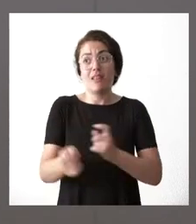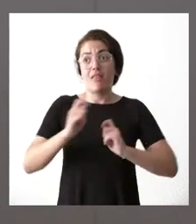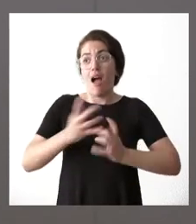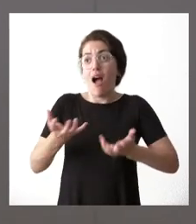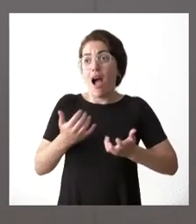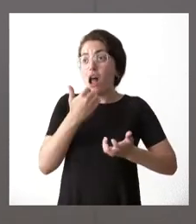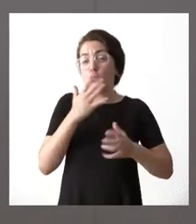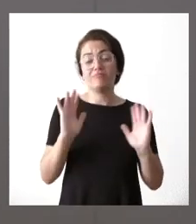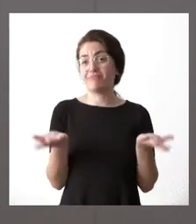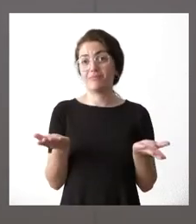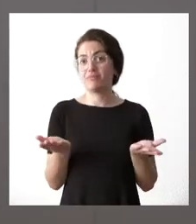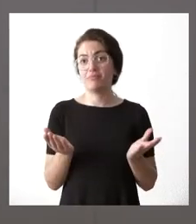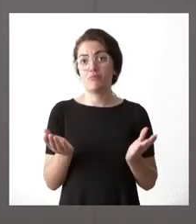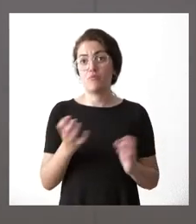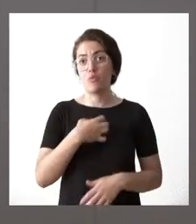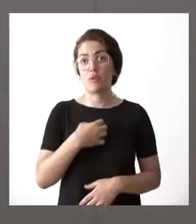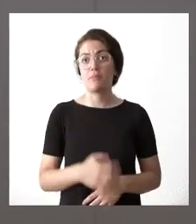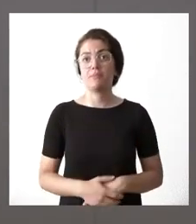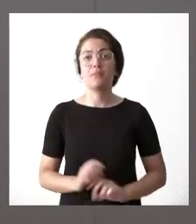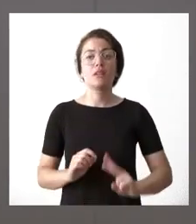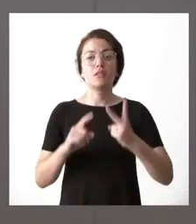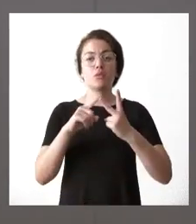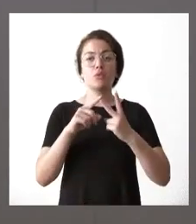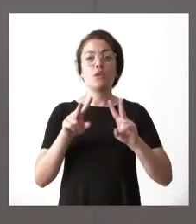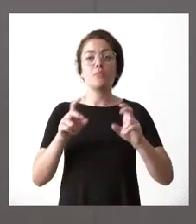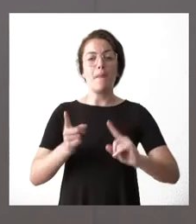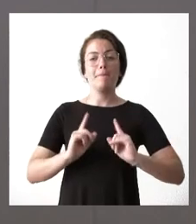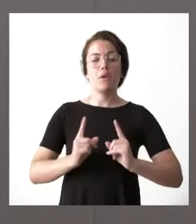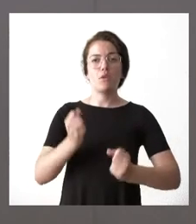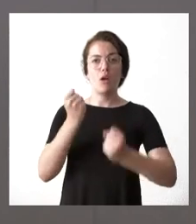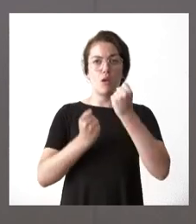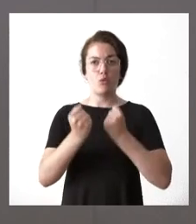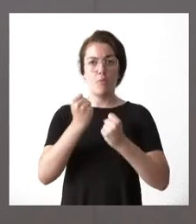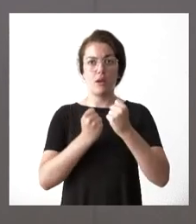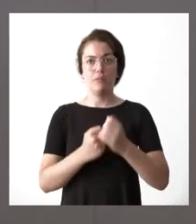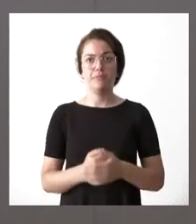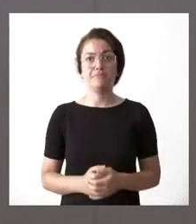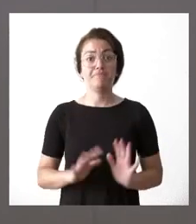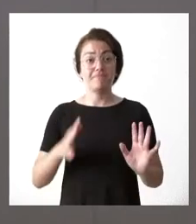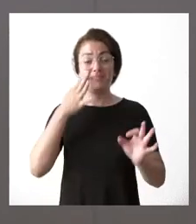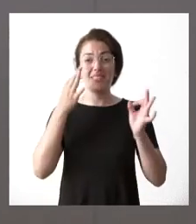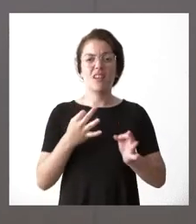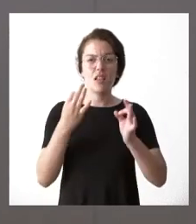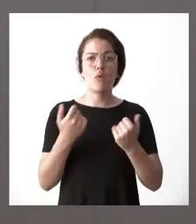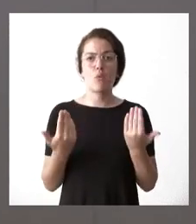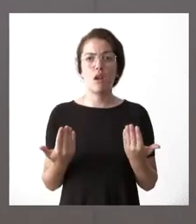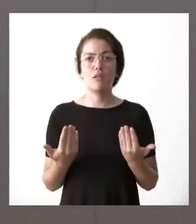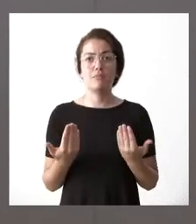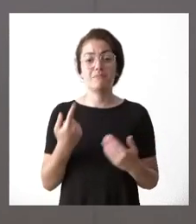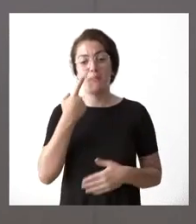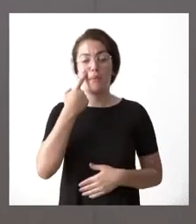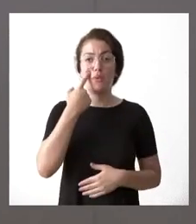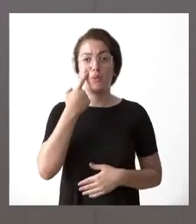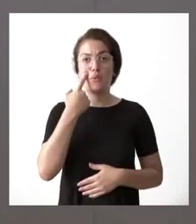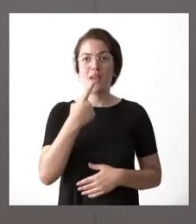la segunda cuestión que te planteaba las previsiones económicas bueno la realidad es que lo que vamos viendo es que es